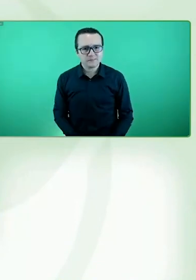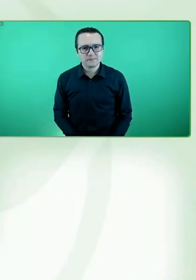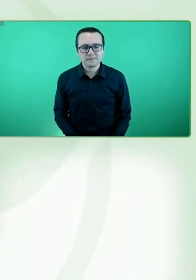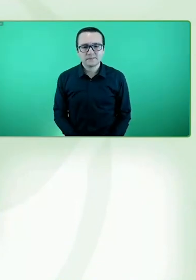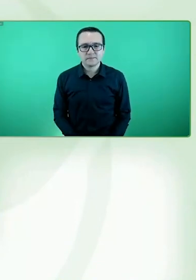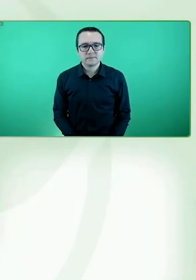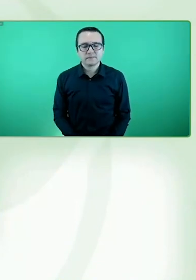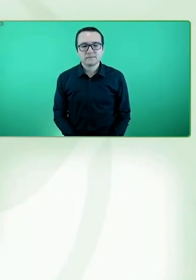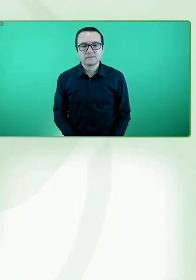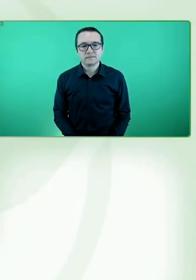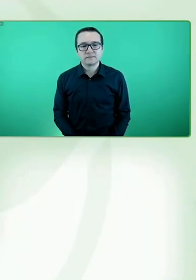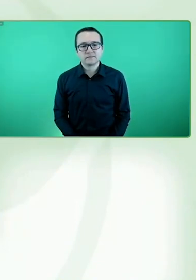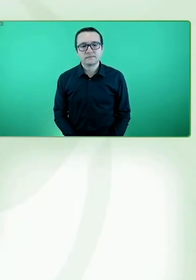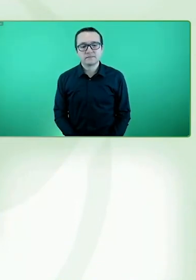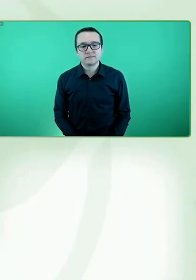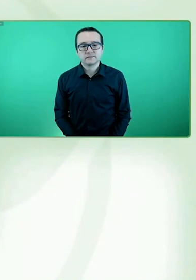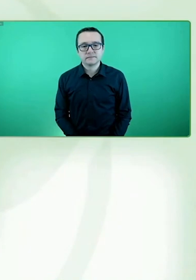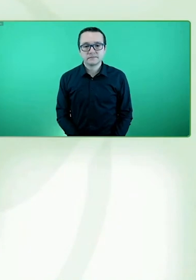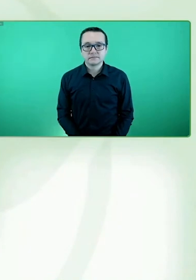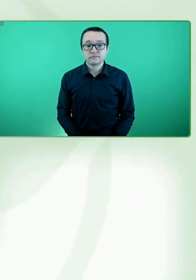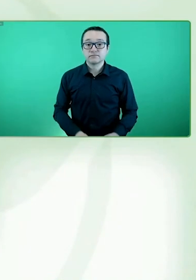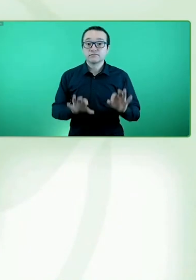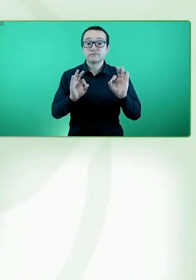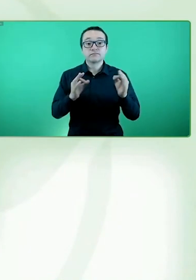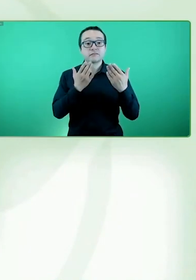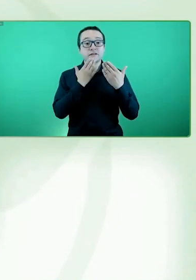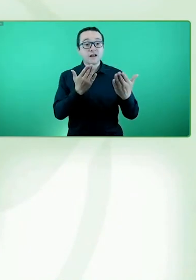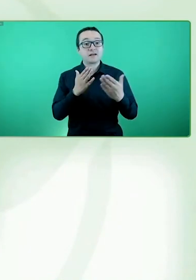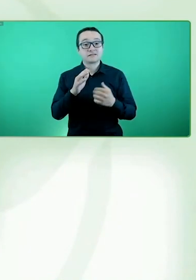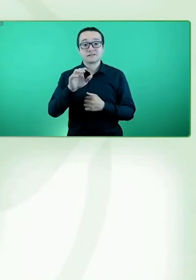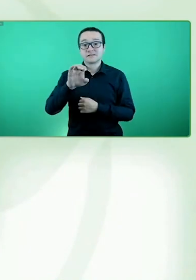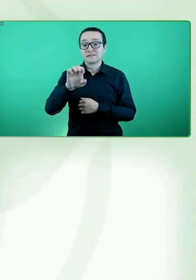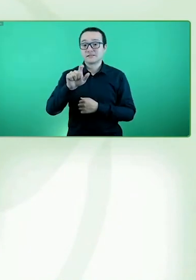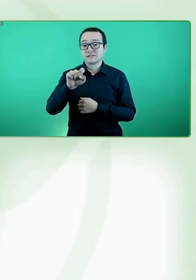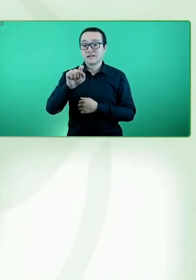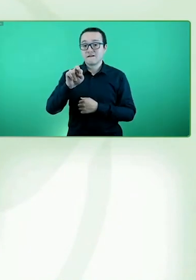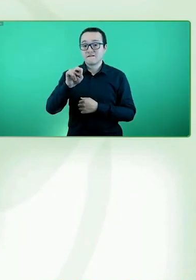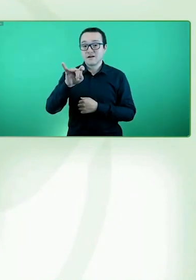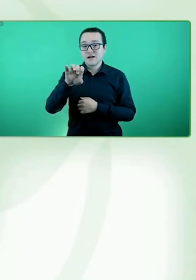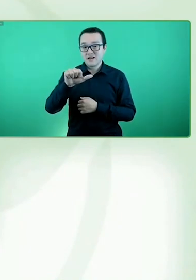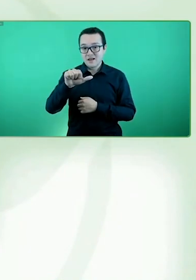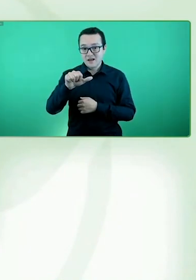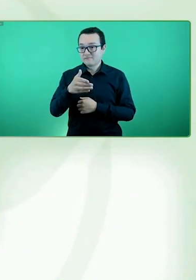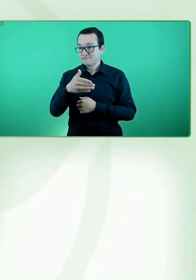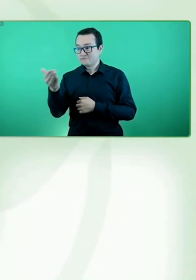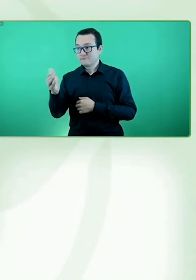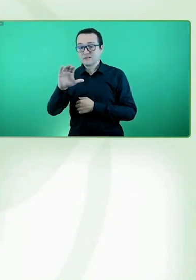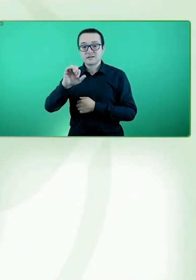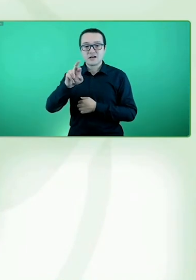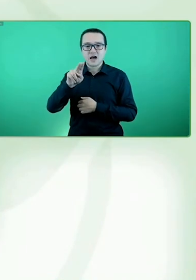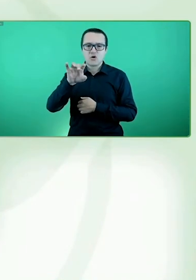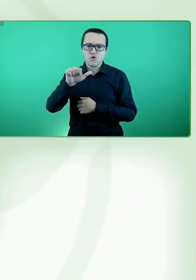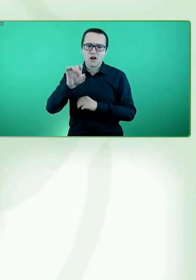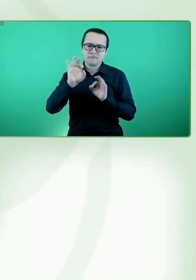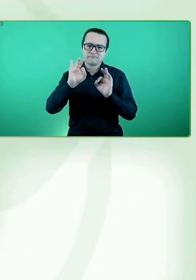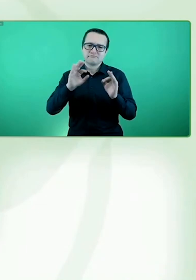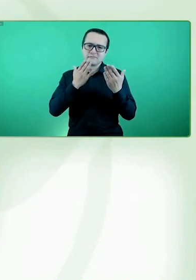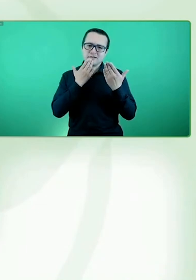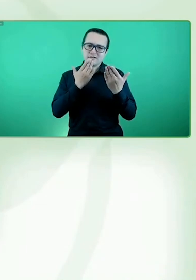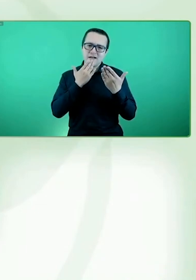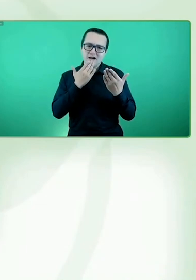Muchísimas gracias, Estefanía. Muchísimas gracias también, Carola, por acompañarnos en esta apertura que, bueno,